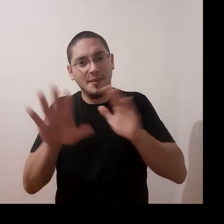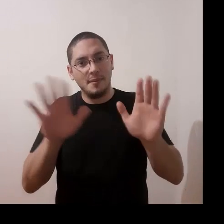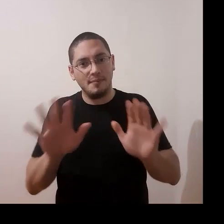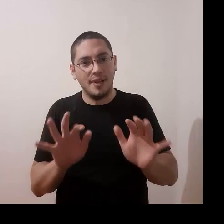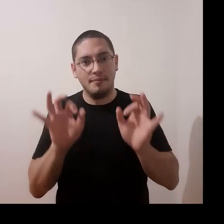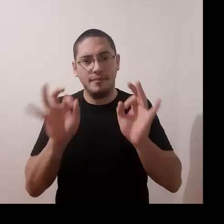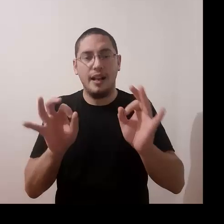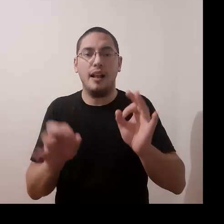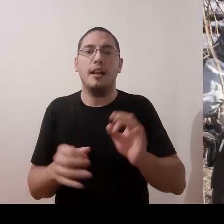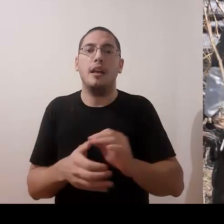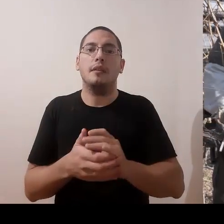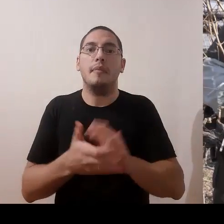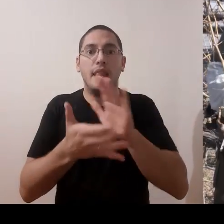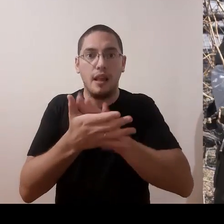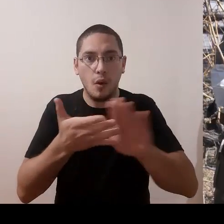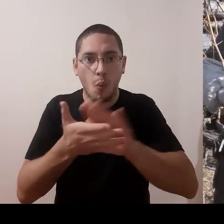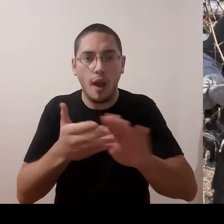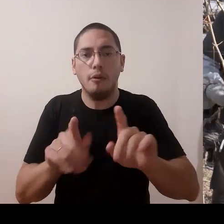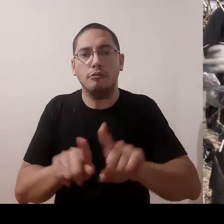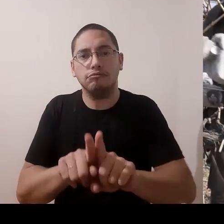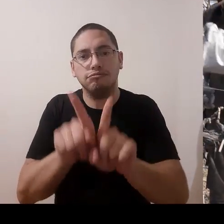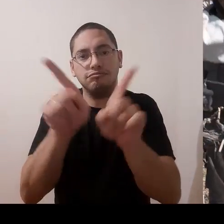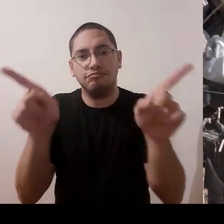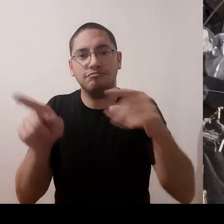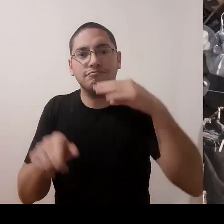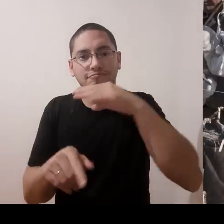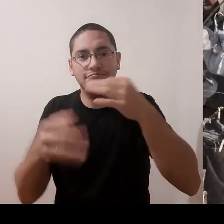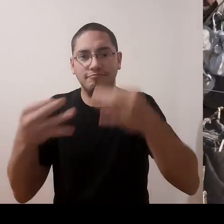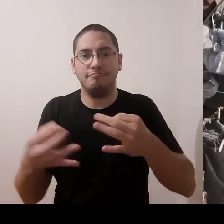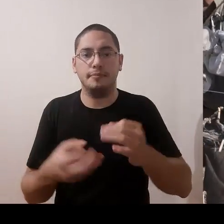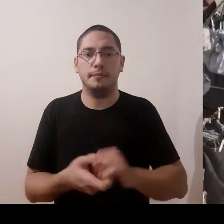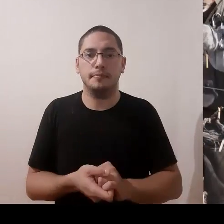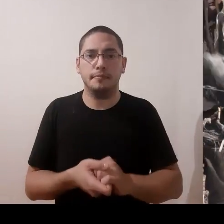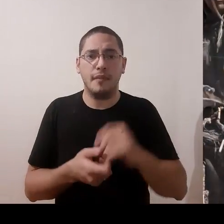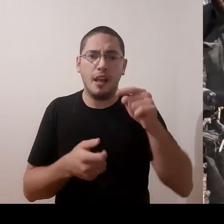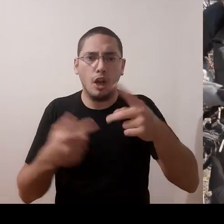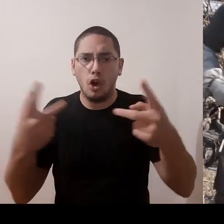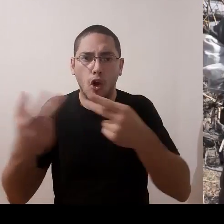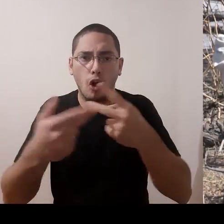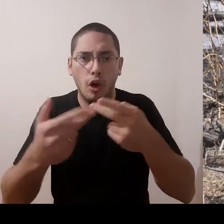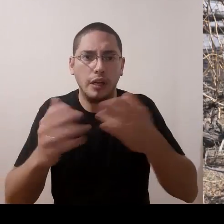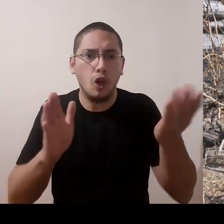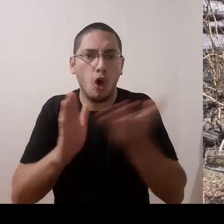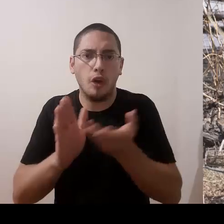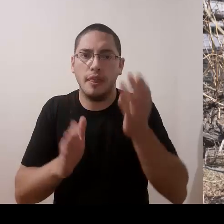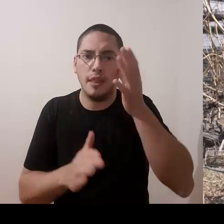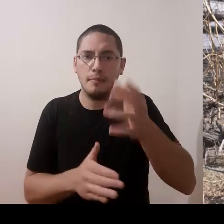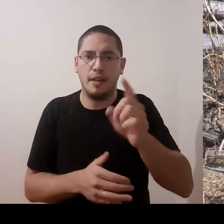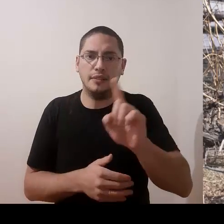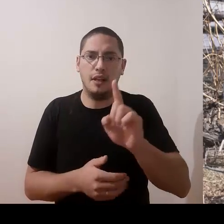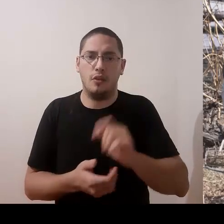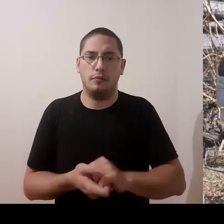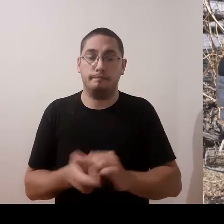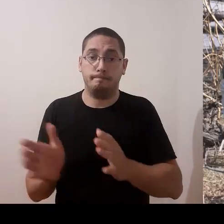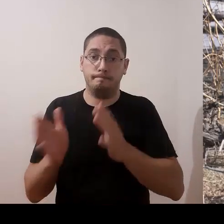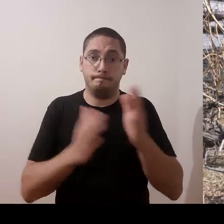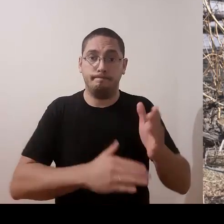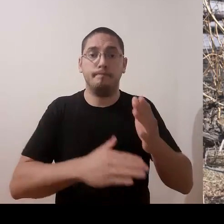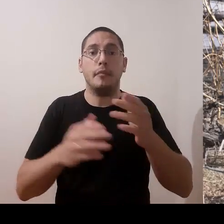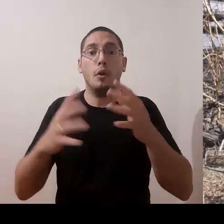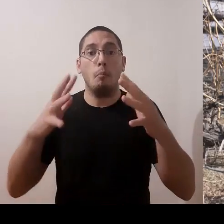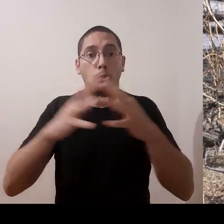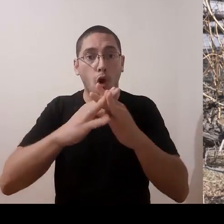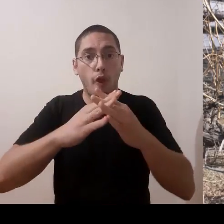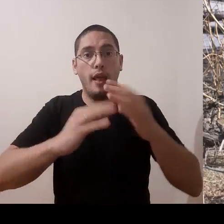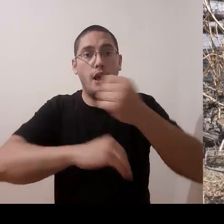para formar nuevamente la planta. Entonces van a ser cortes no extremadamente grandes. En el caso de poda de cordón,